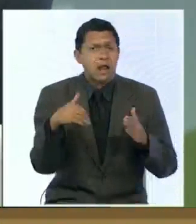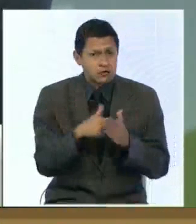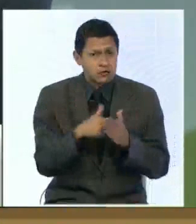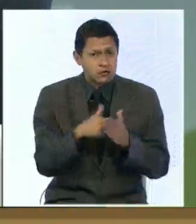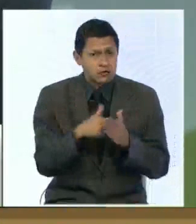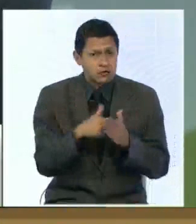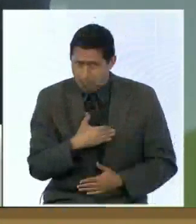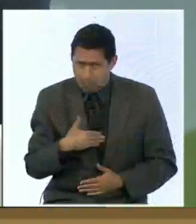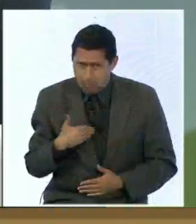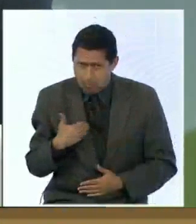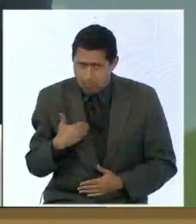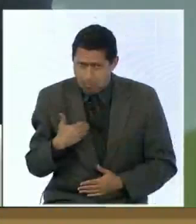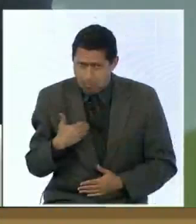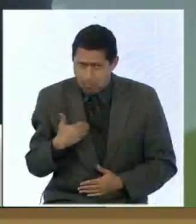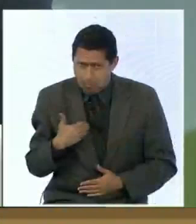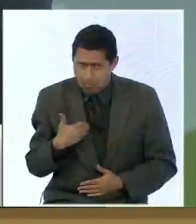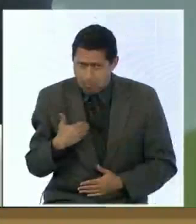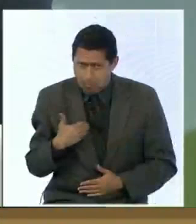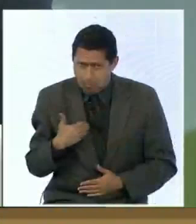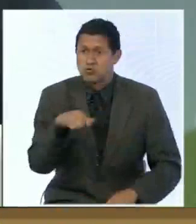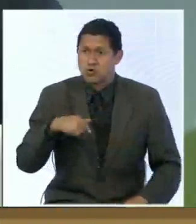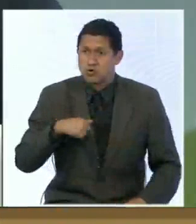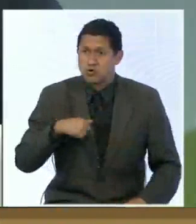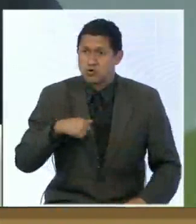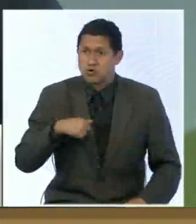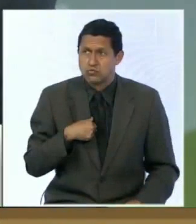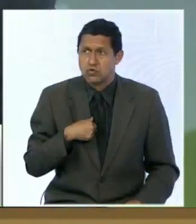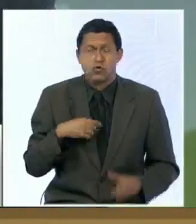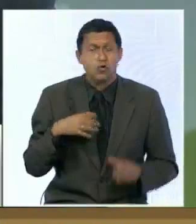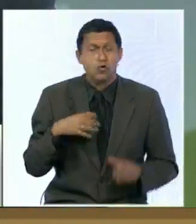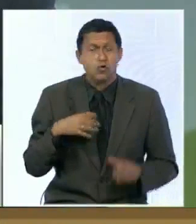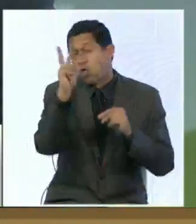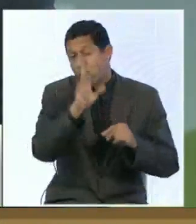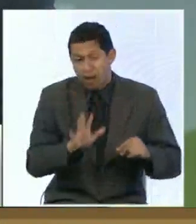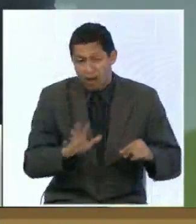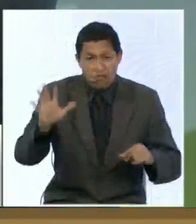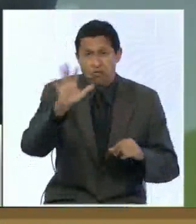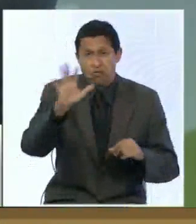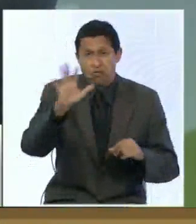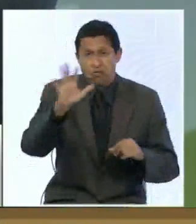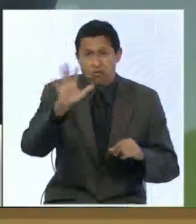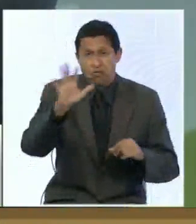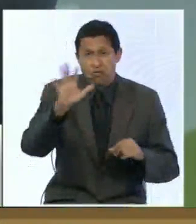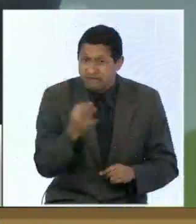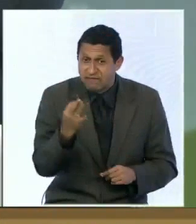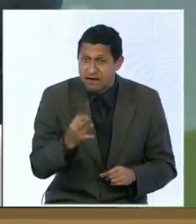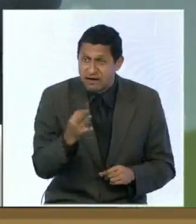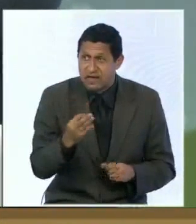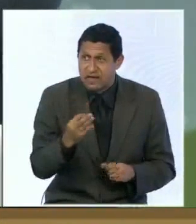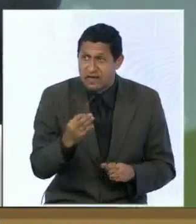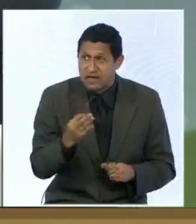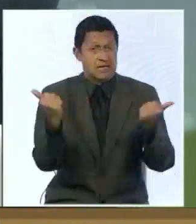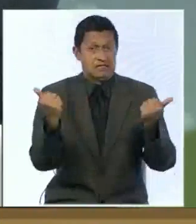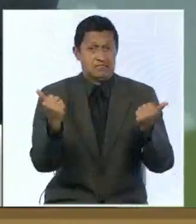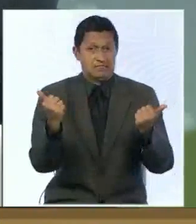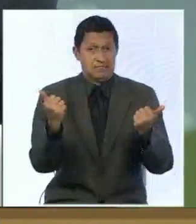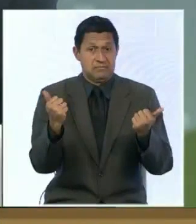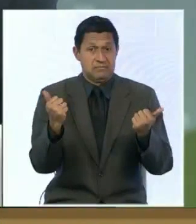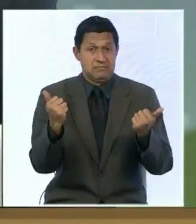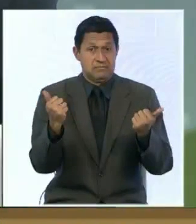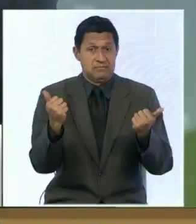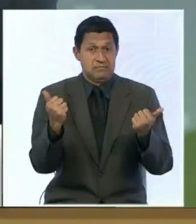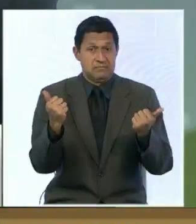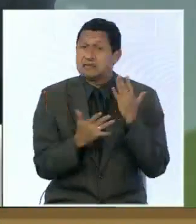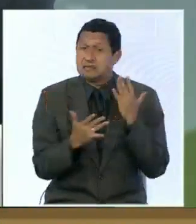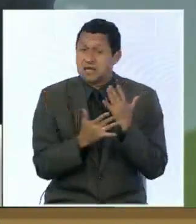tengan posibilidad de estar allí por nosotros estaría el país entero porque es verdaderamente sanador es un método